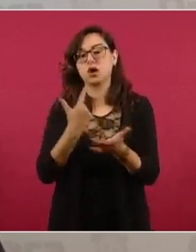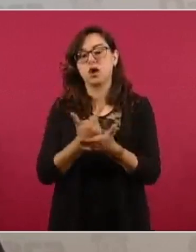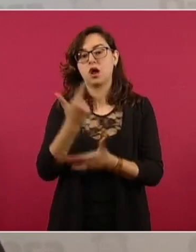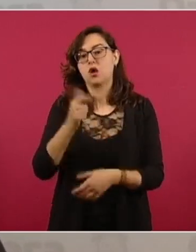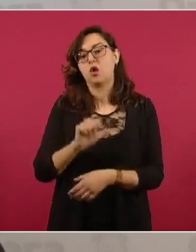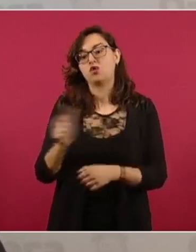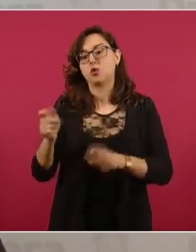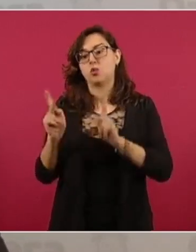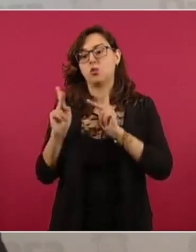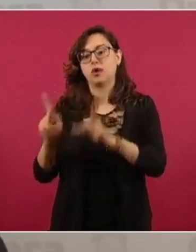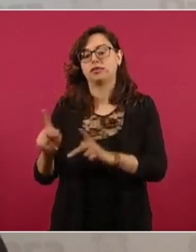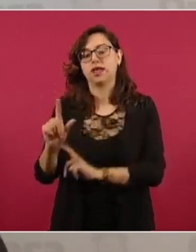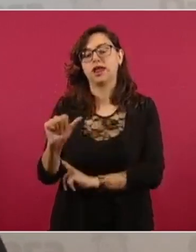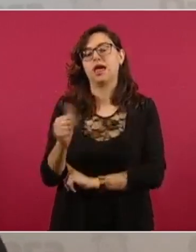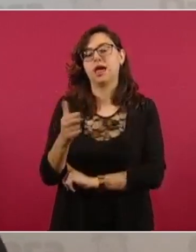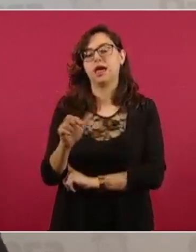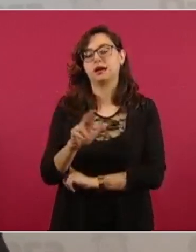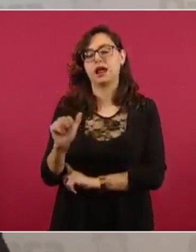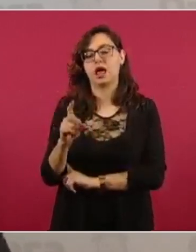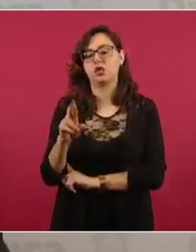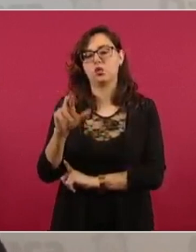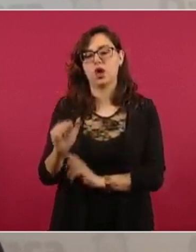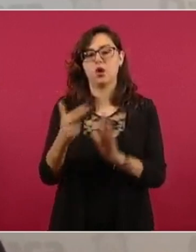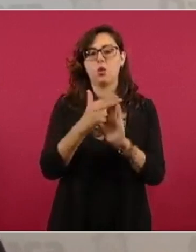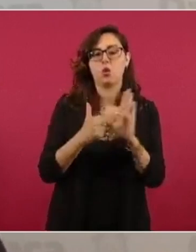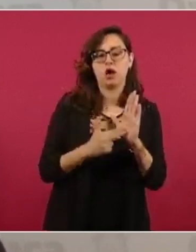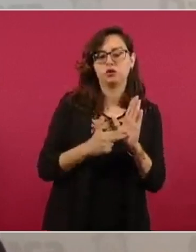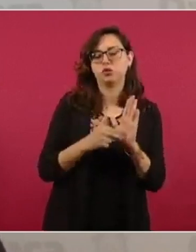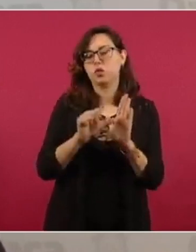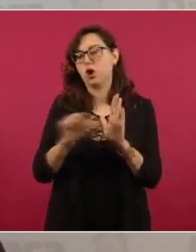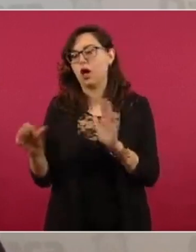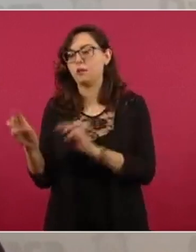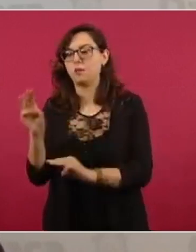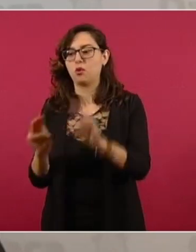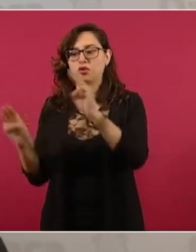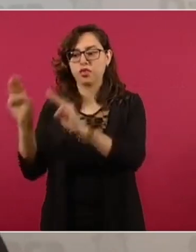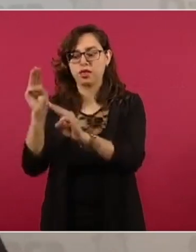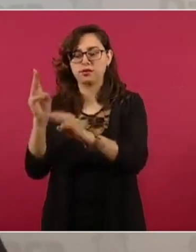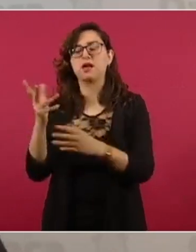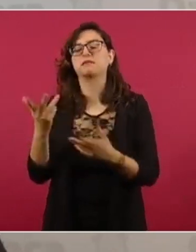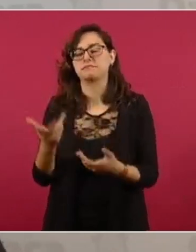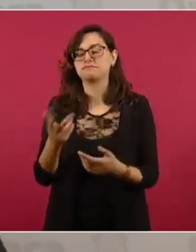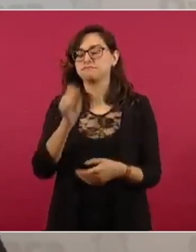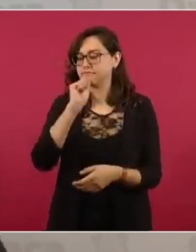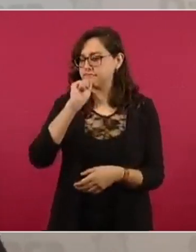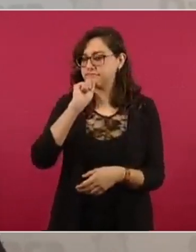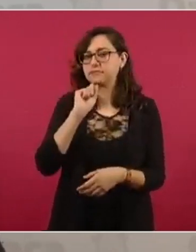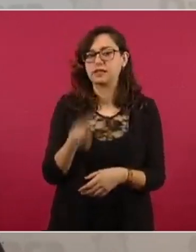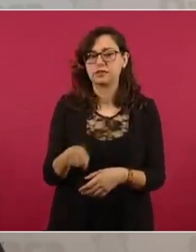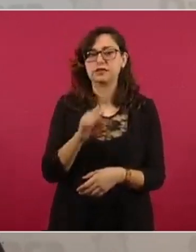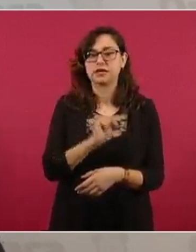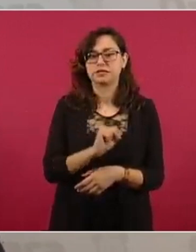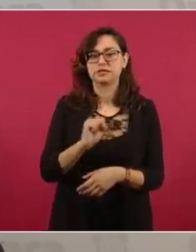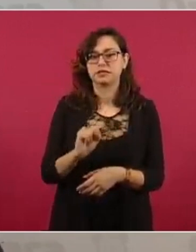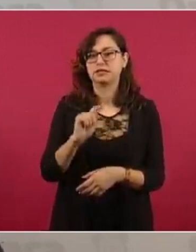puente Larradura que conecta agua túnico con la zona alta también de la sierra. También la SCT nos